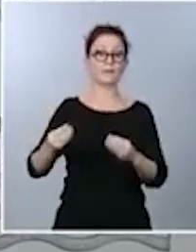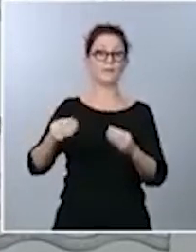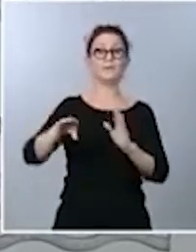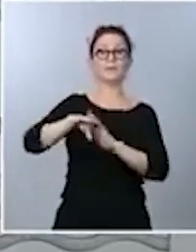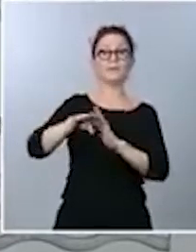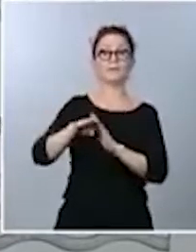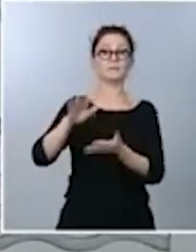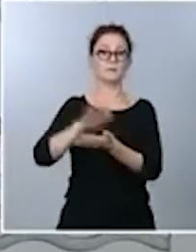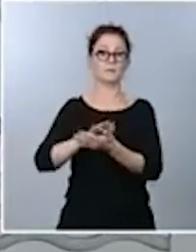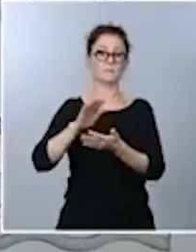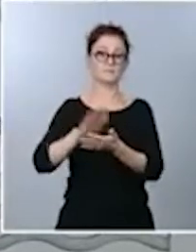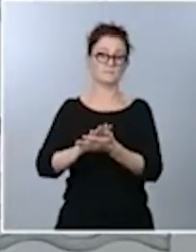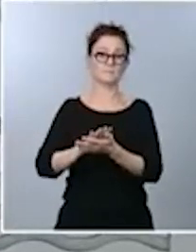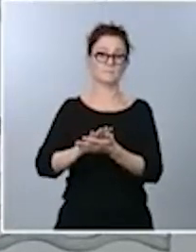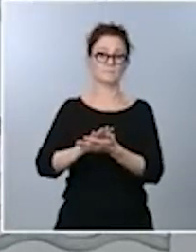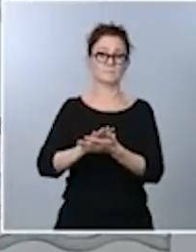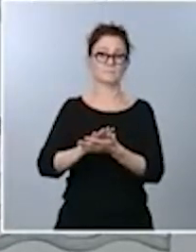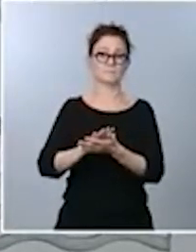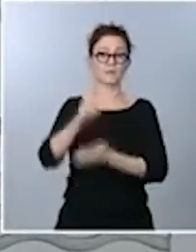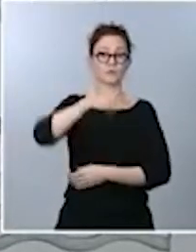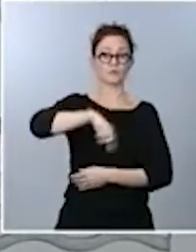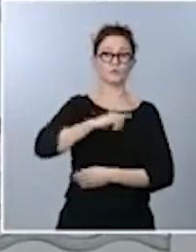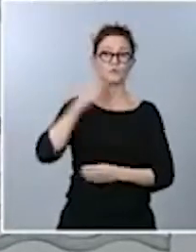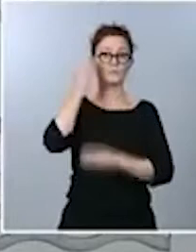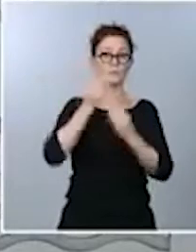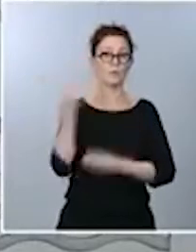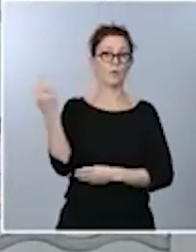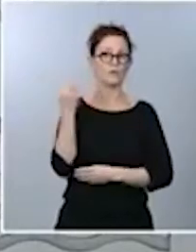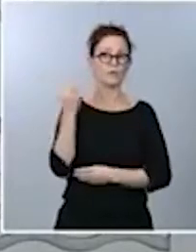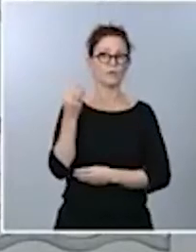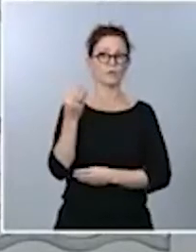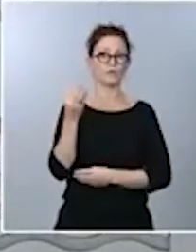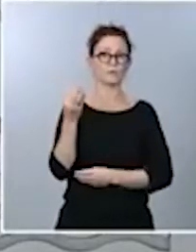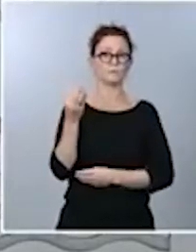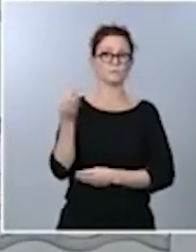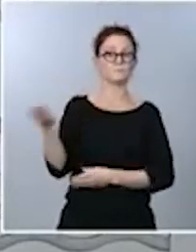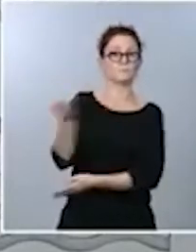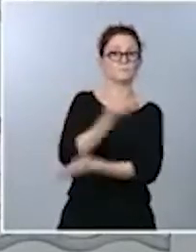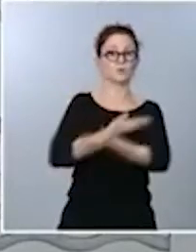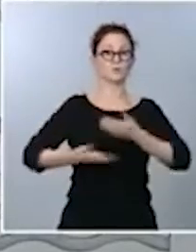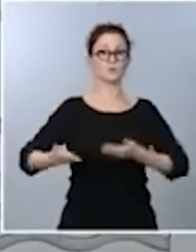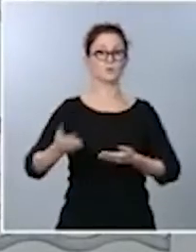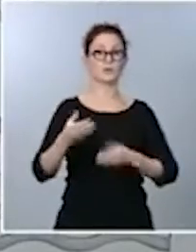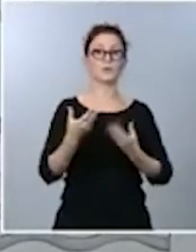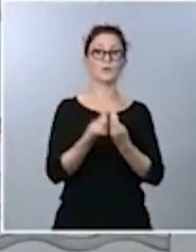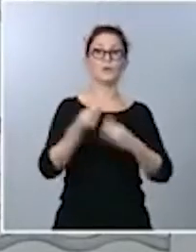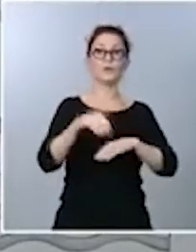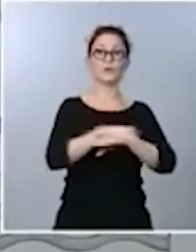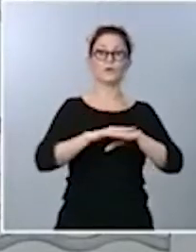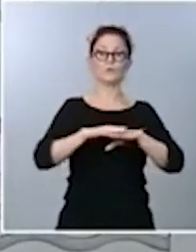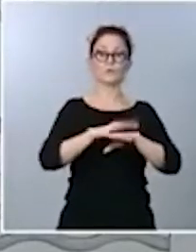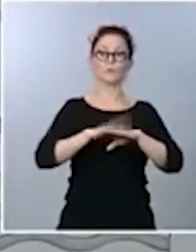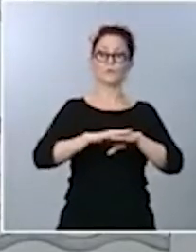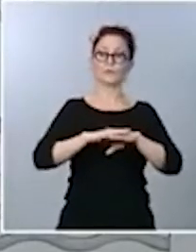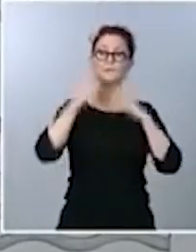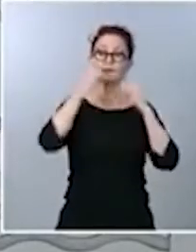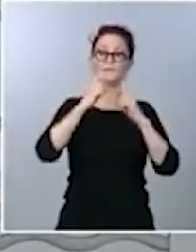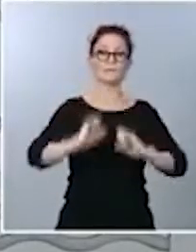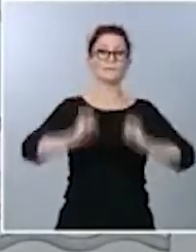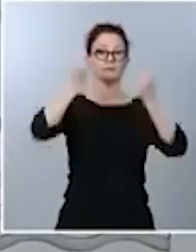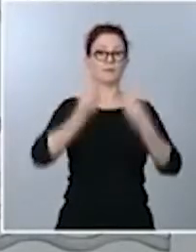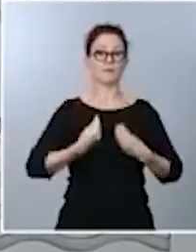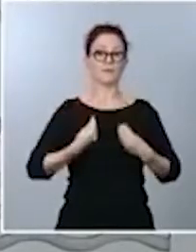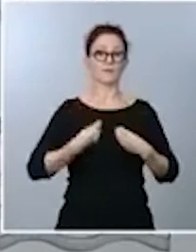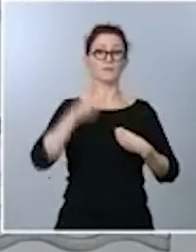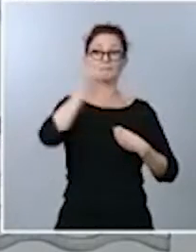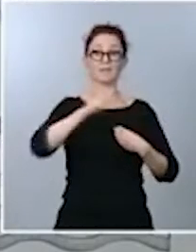se tenía que estar y, por tanto, contribuyendo con el Gobierno a salvar vidas y a que las personas sufran lo menos posible con motivo de la